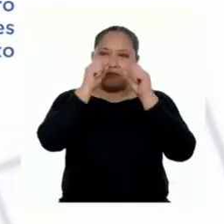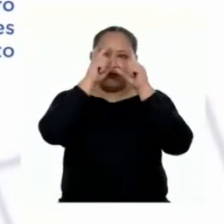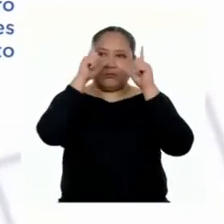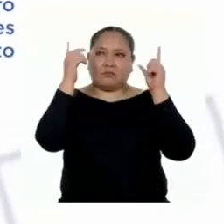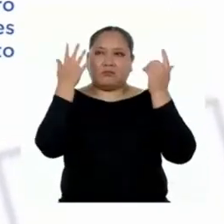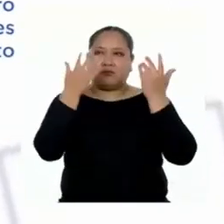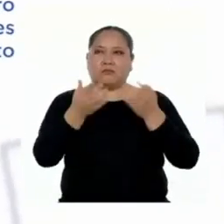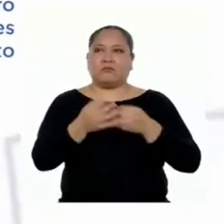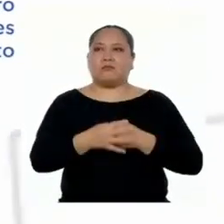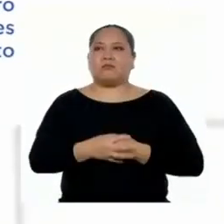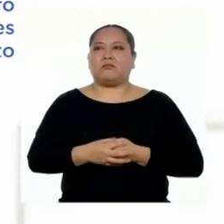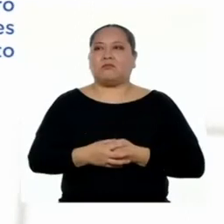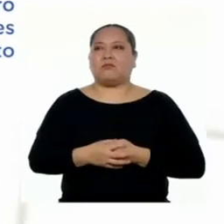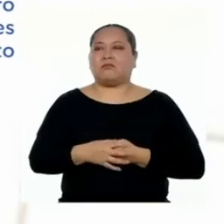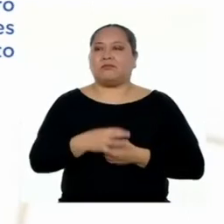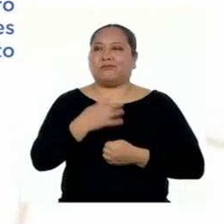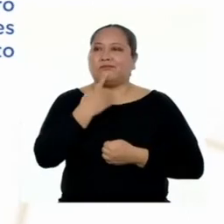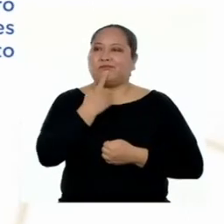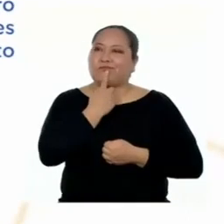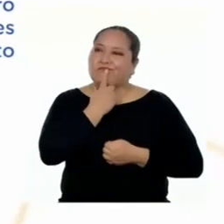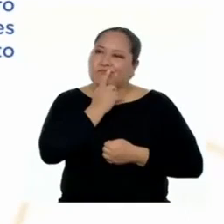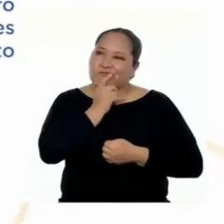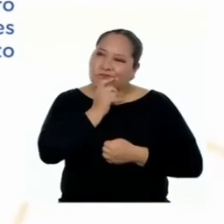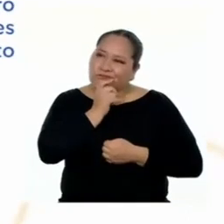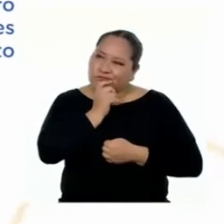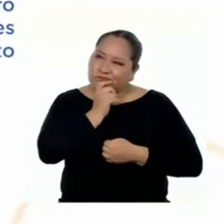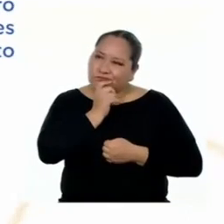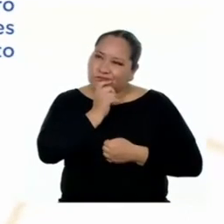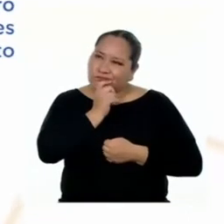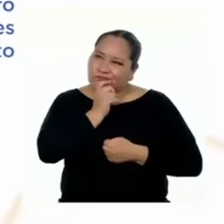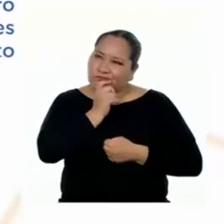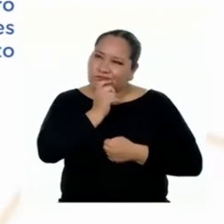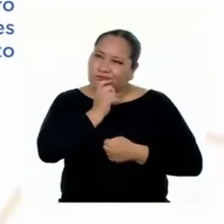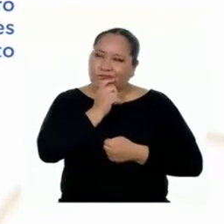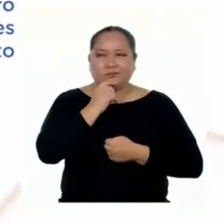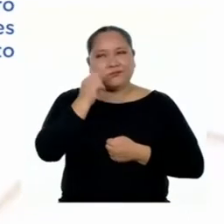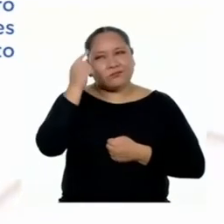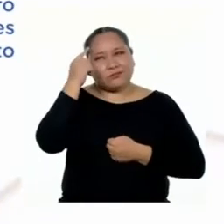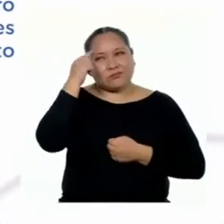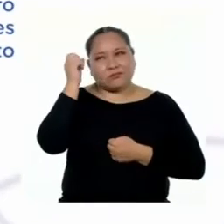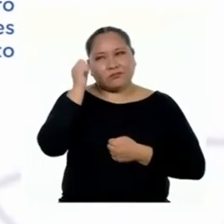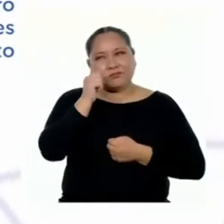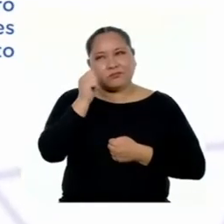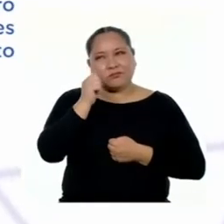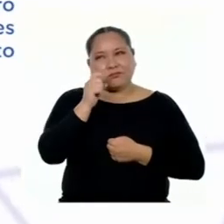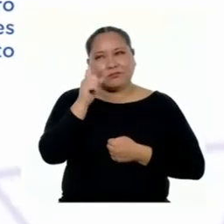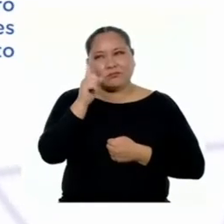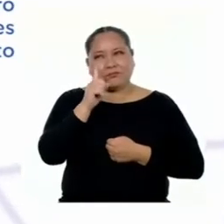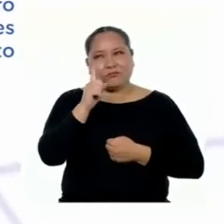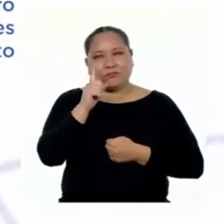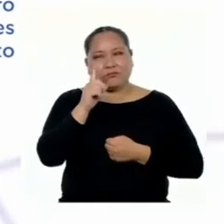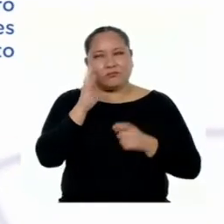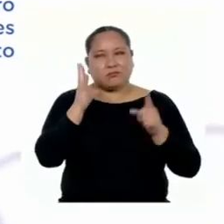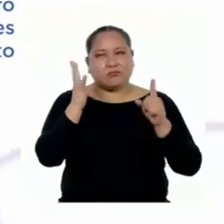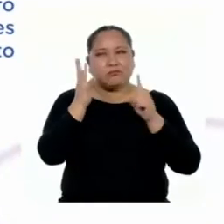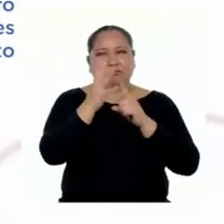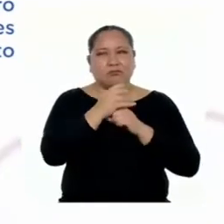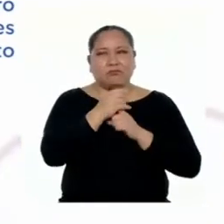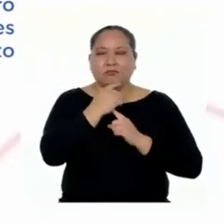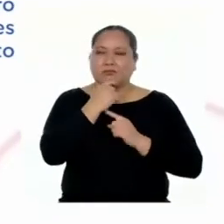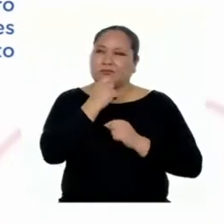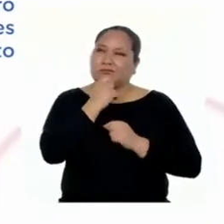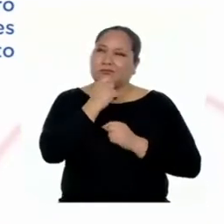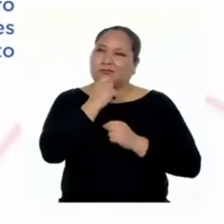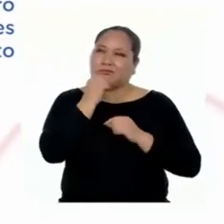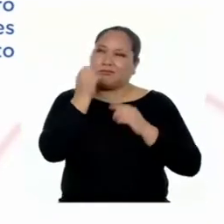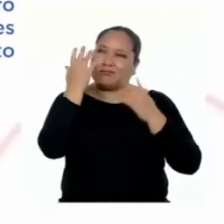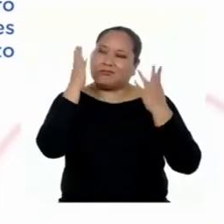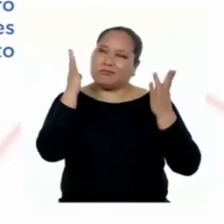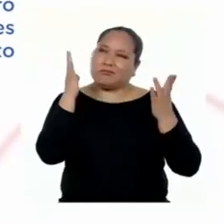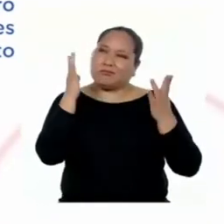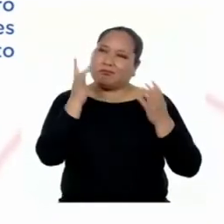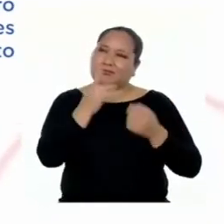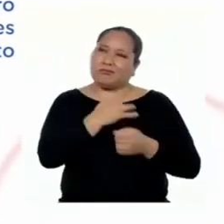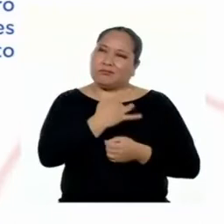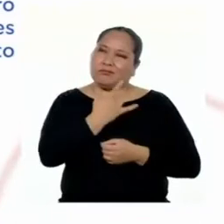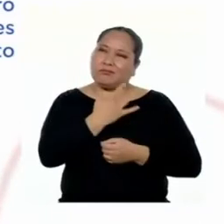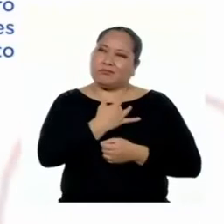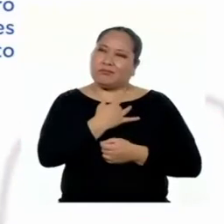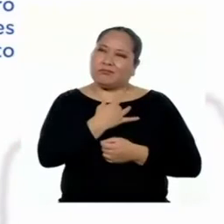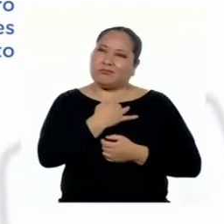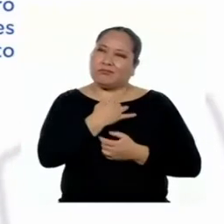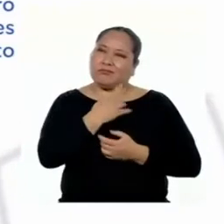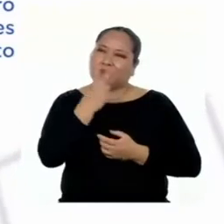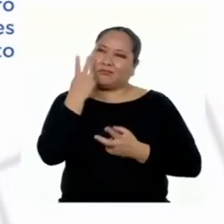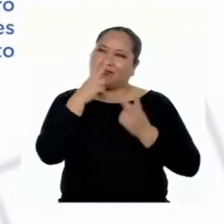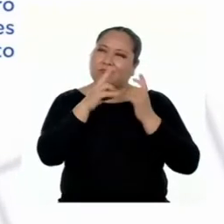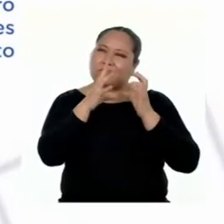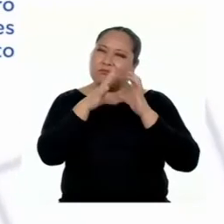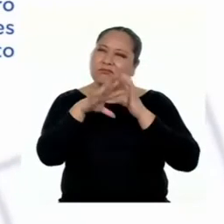llamativas. Mmm, creo que lo he conseguido, pero no del todo. No sé, siento que se ve un